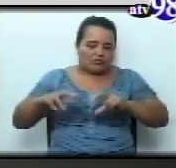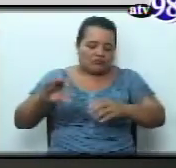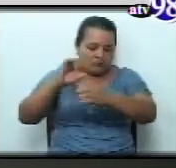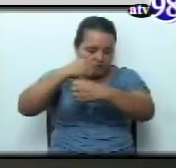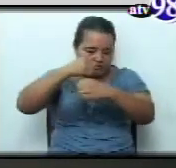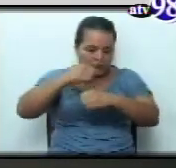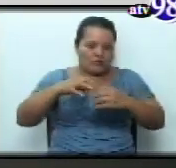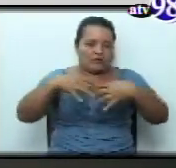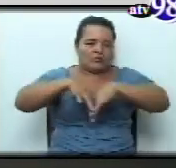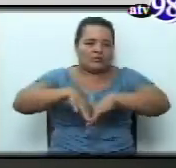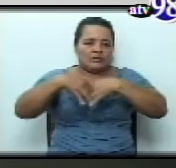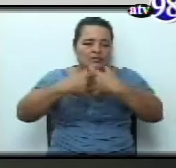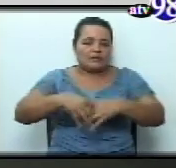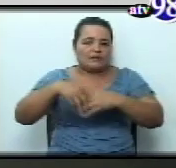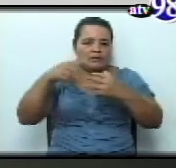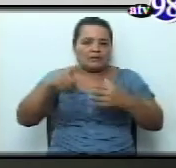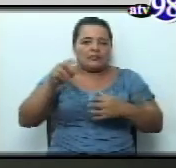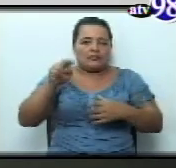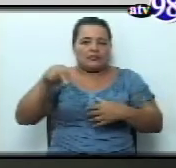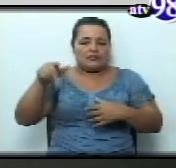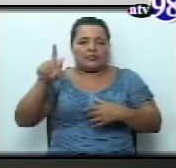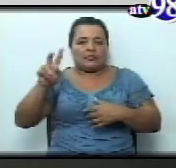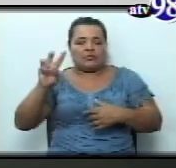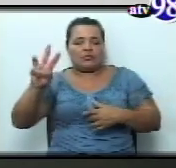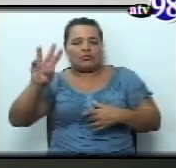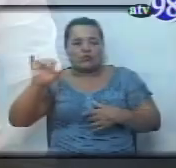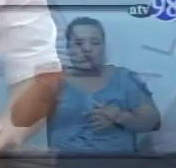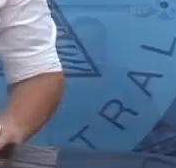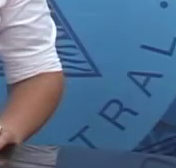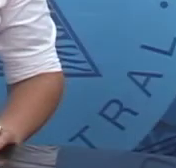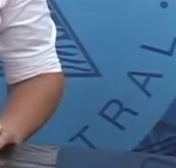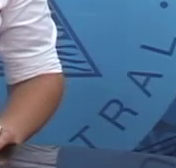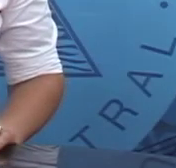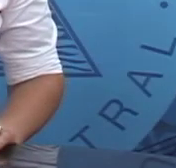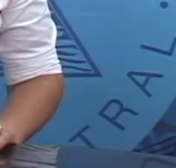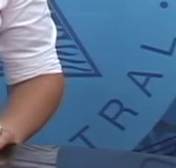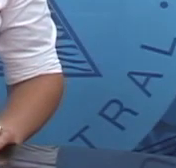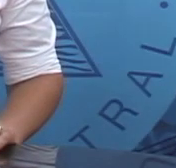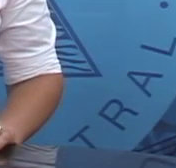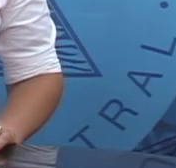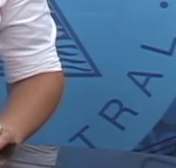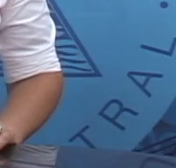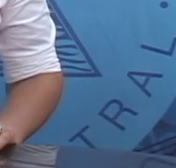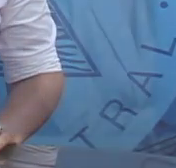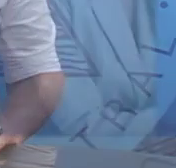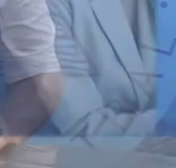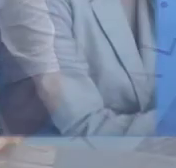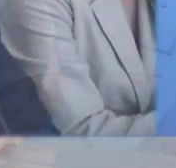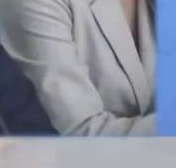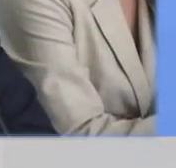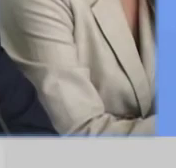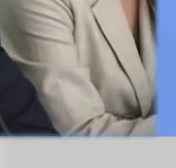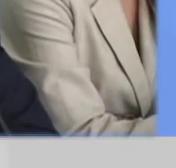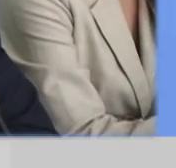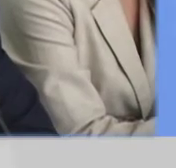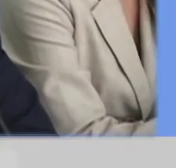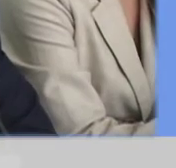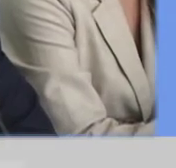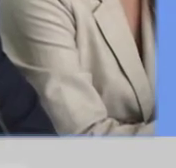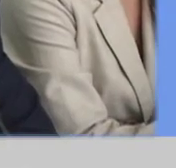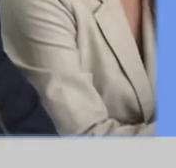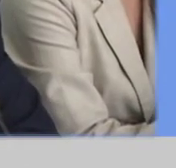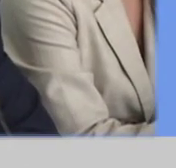empresa. Yemile Estrada, Noticias Asamblea TV. En unos instantes, detalles del intercambio de